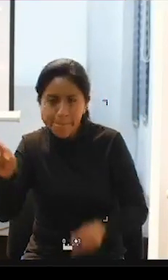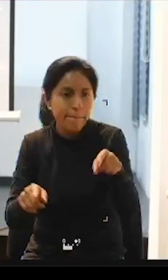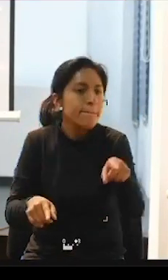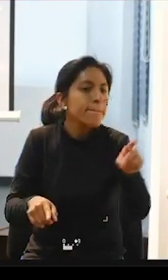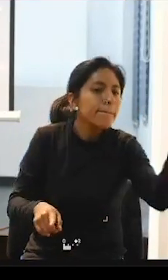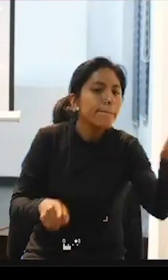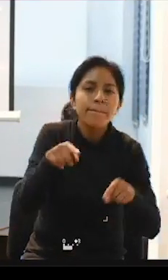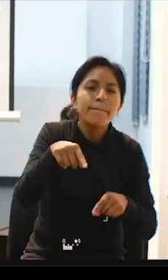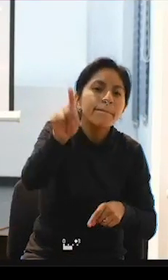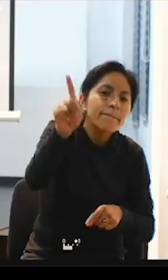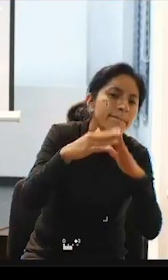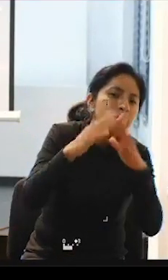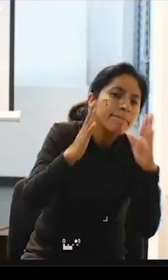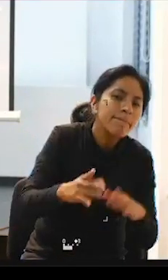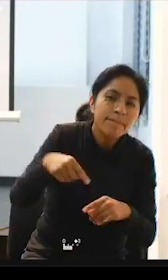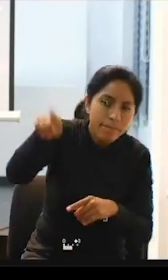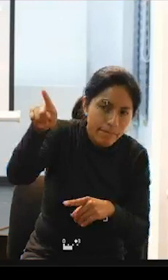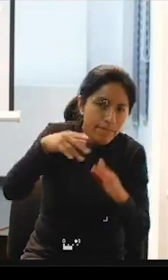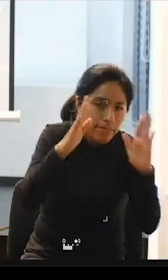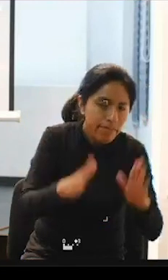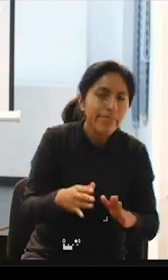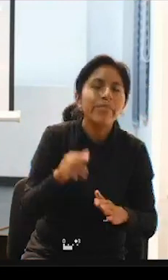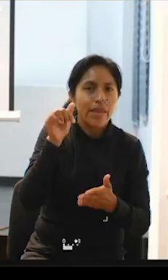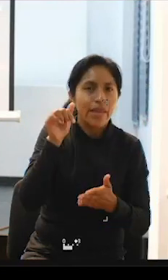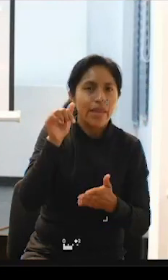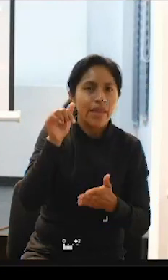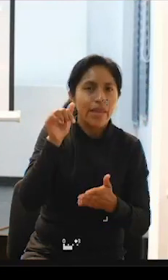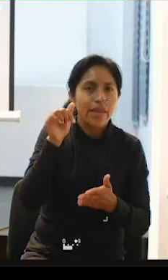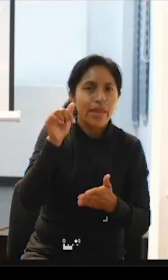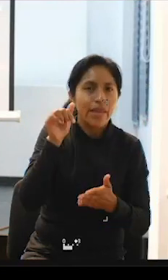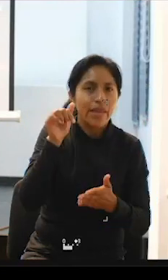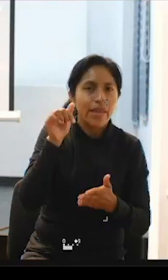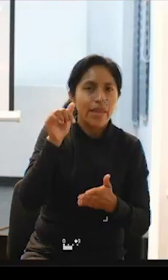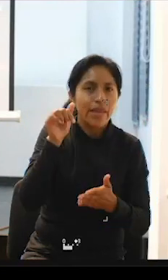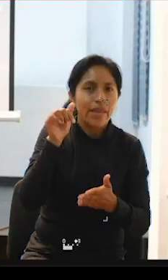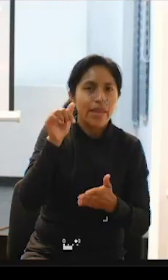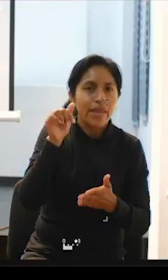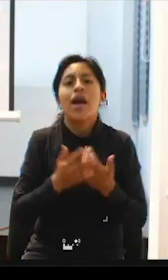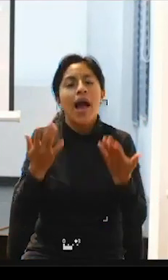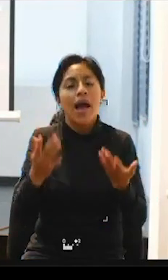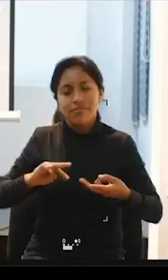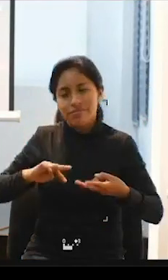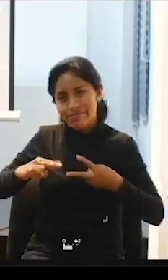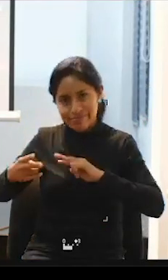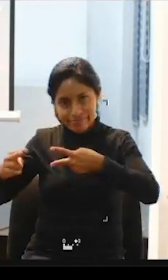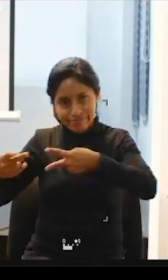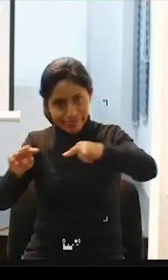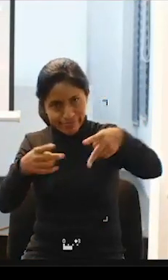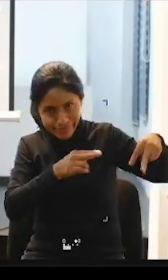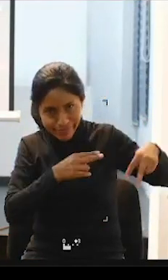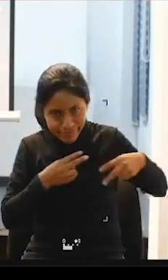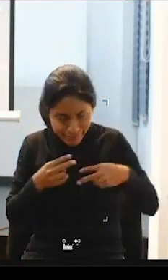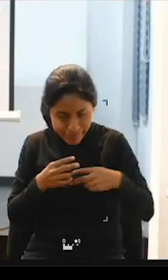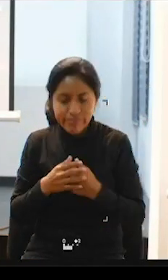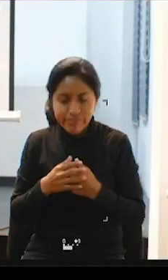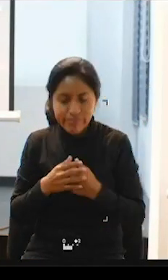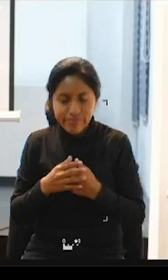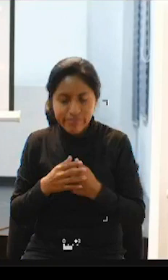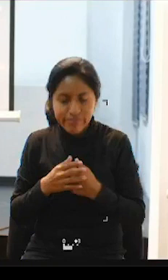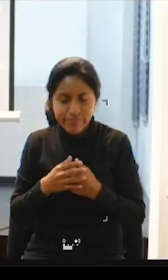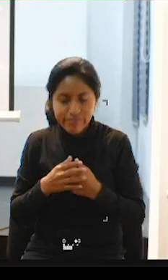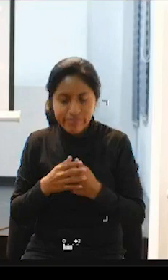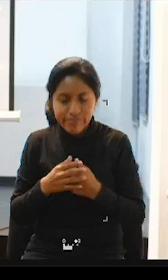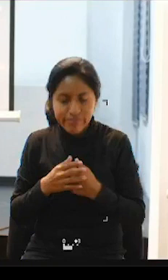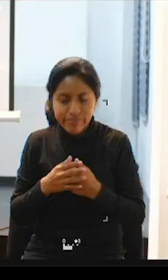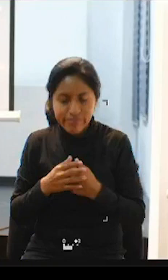a apoyar a qué usuario por un lado entonces tiene carácter rotativo por otro lado es asistente